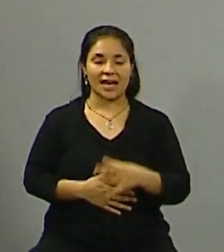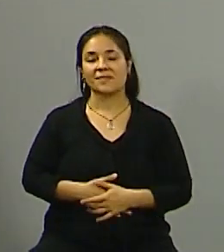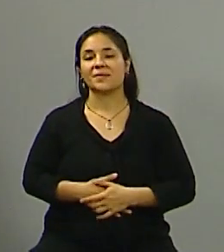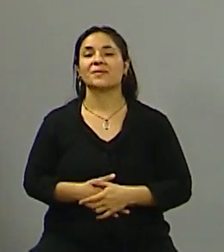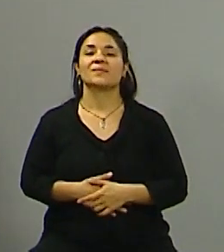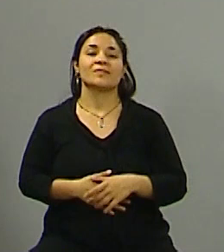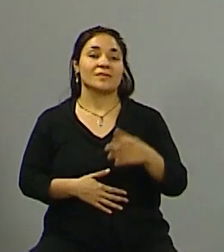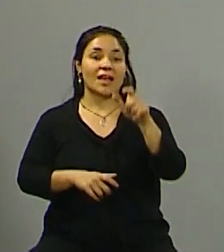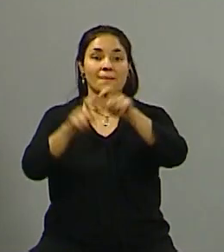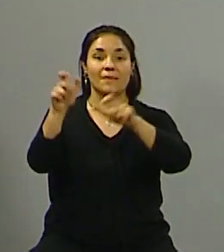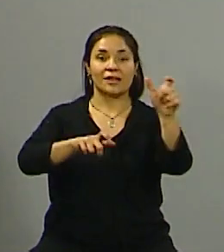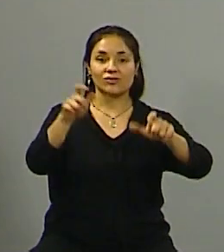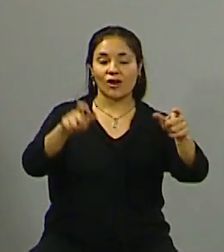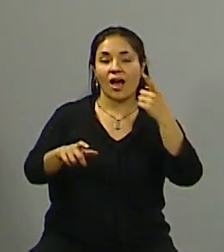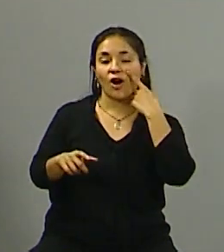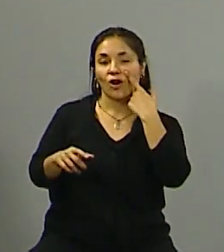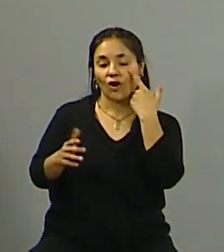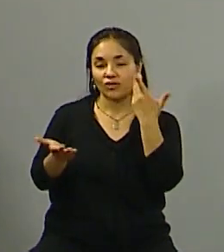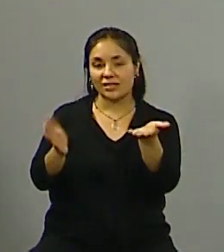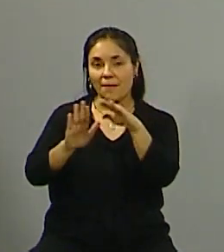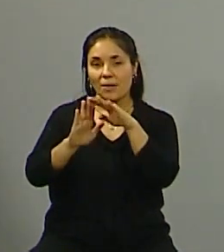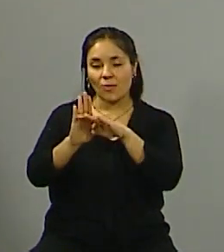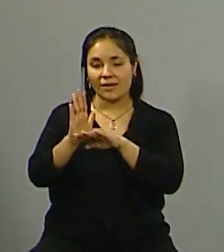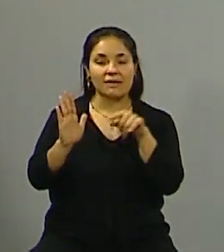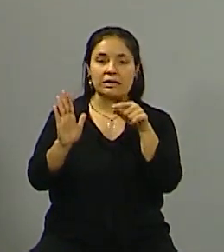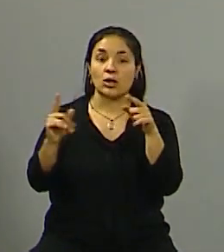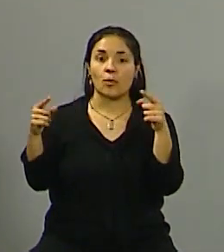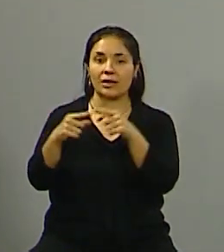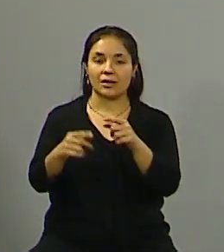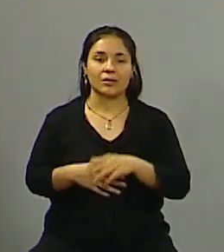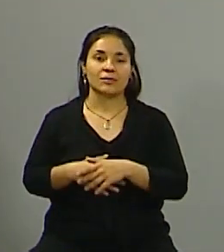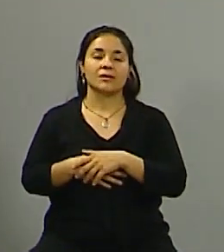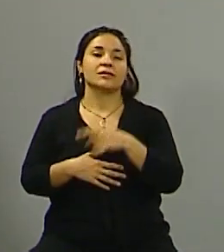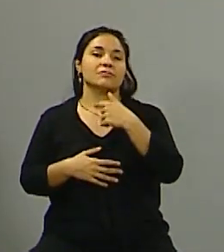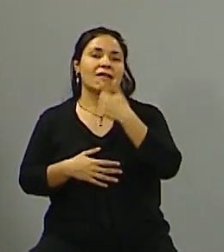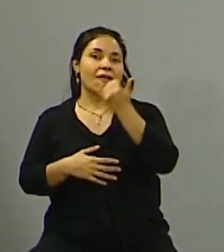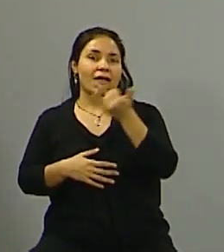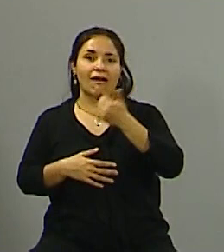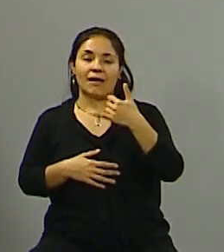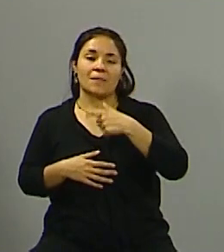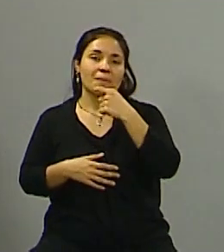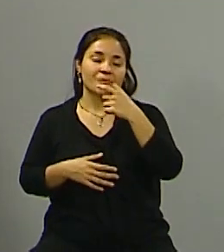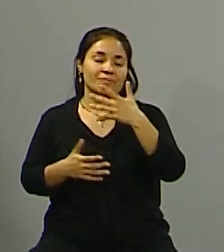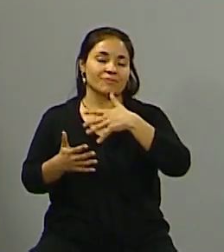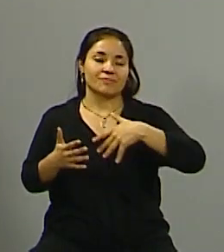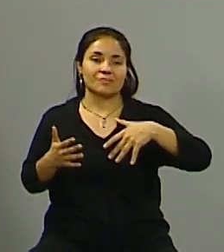es que la gente conozca un poco las propuestas. Mucho territorio para cubrir si tenés que tratar de tener contacto con la gente